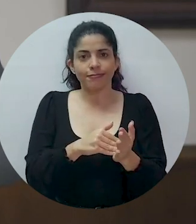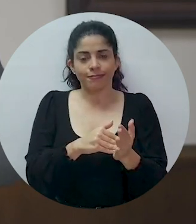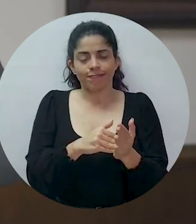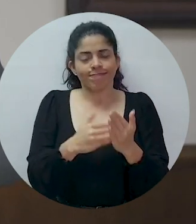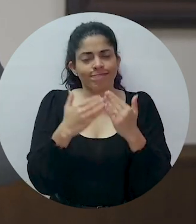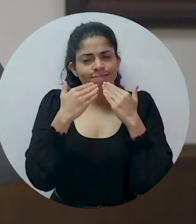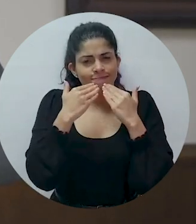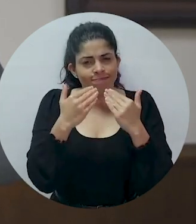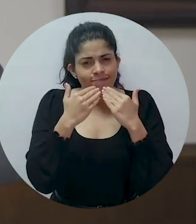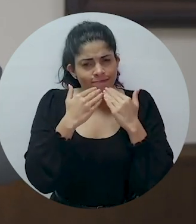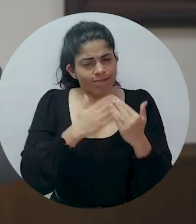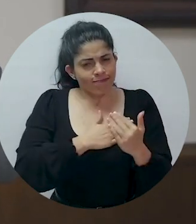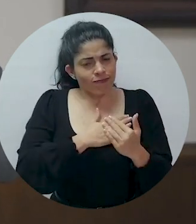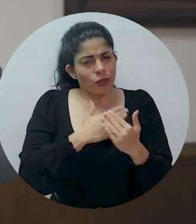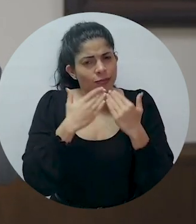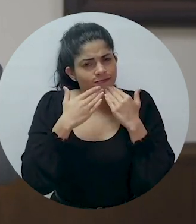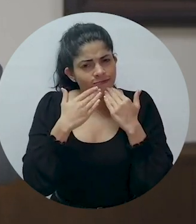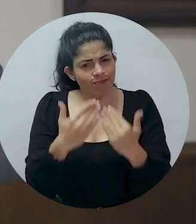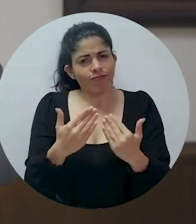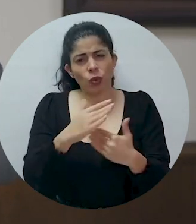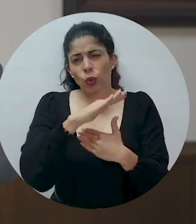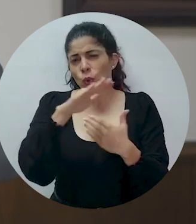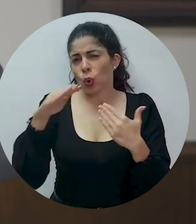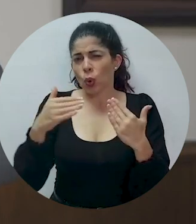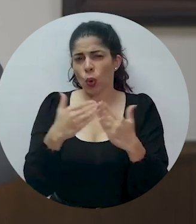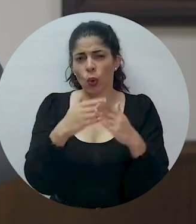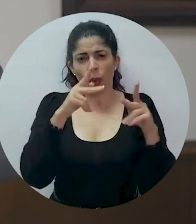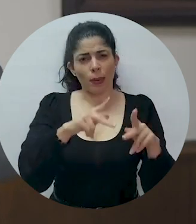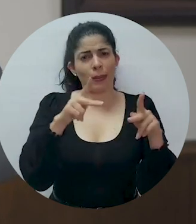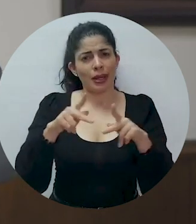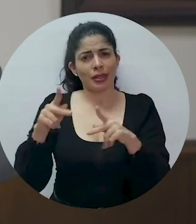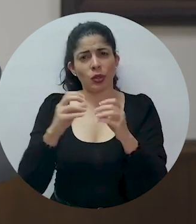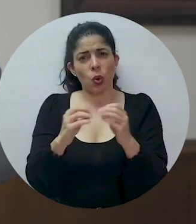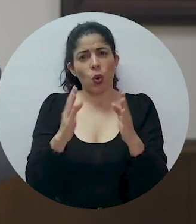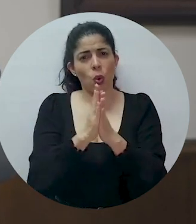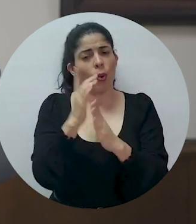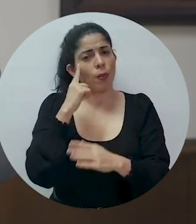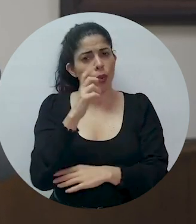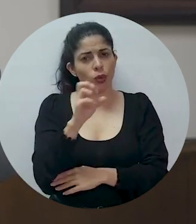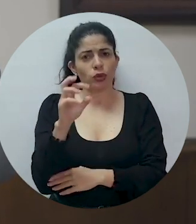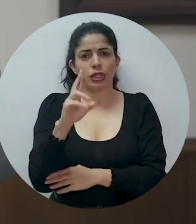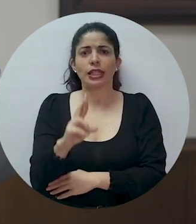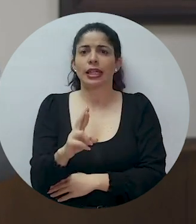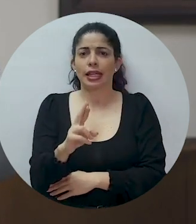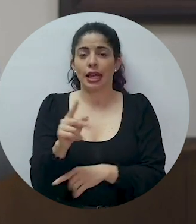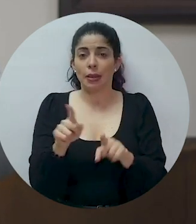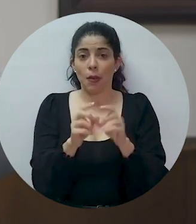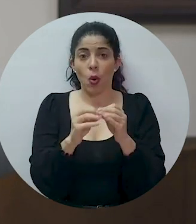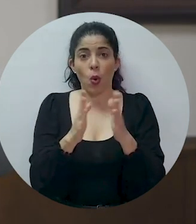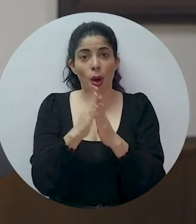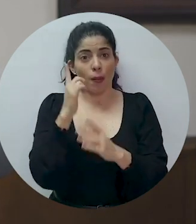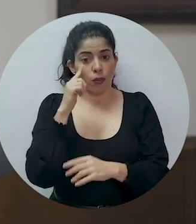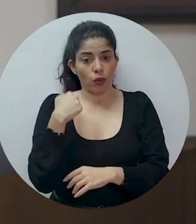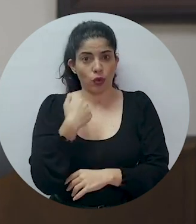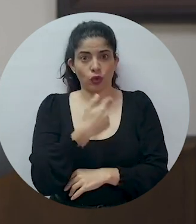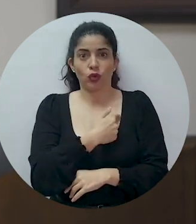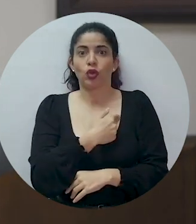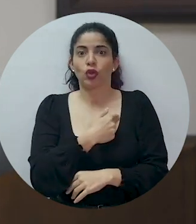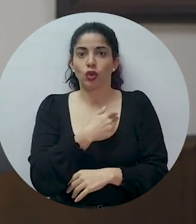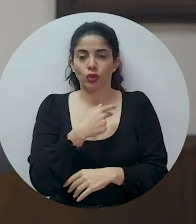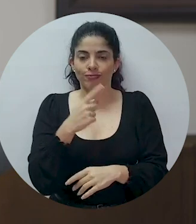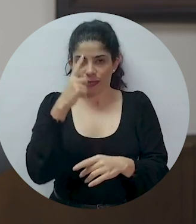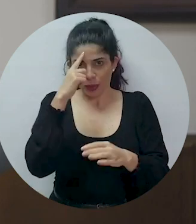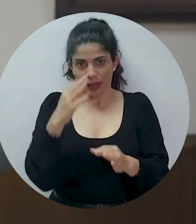Nuevamente, agradezco de corazón a todas las personas que oran por Costa Rica y por nosotros